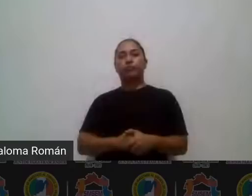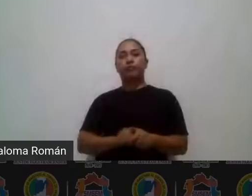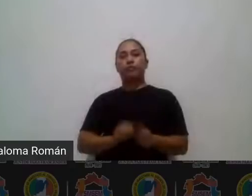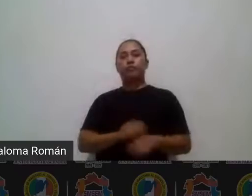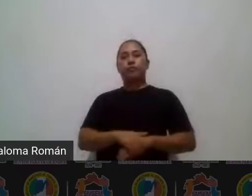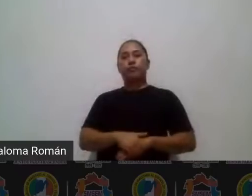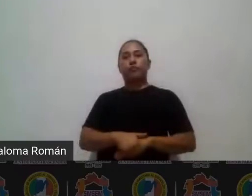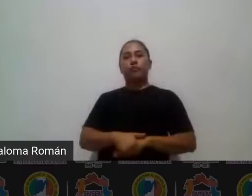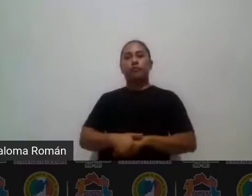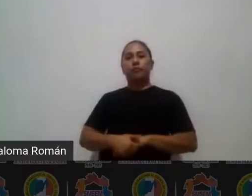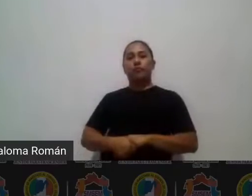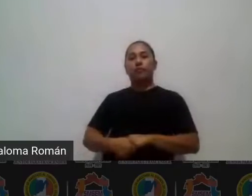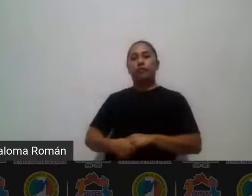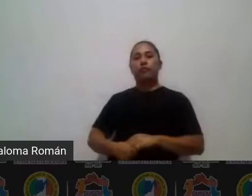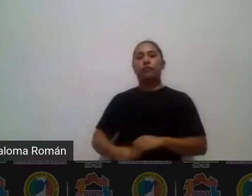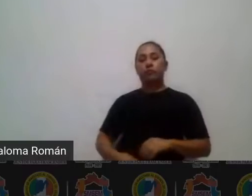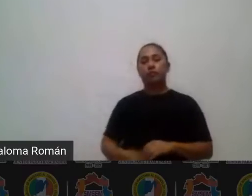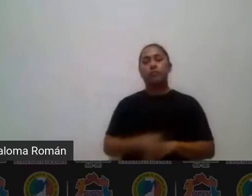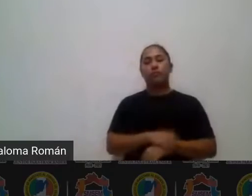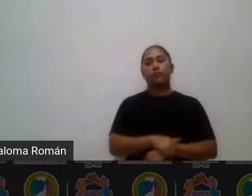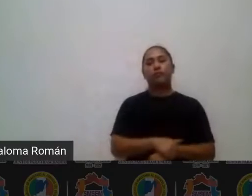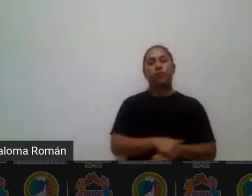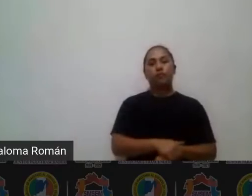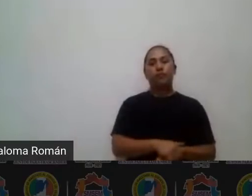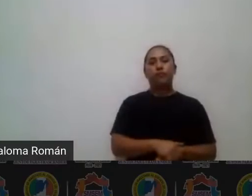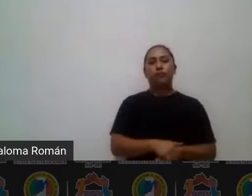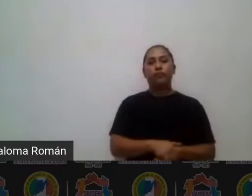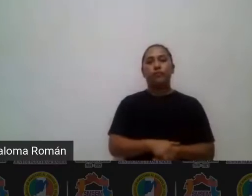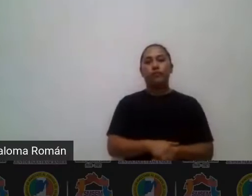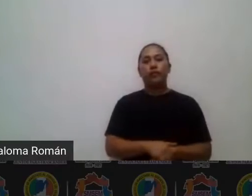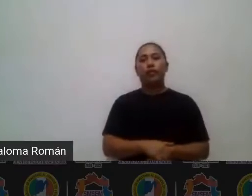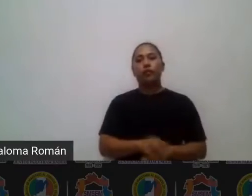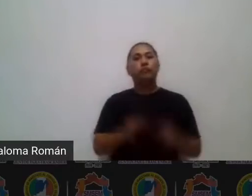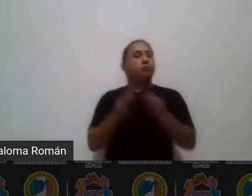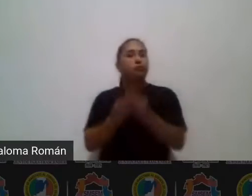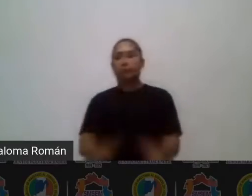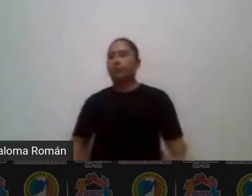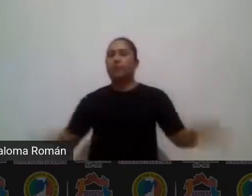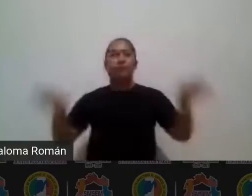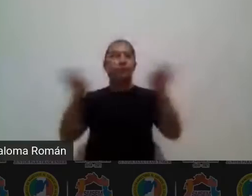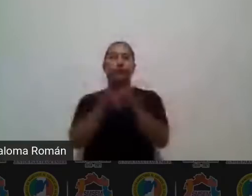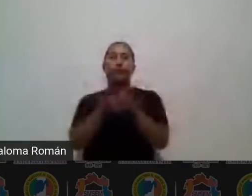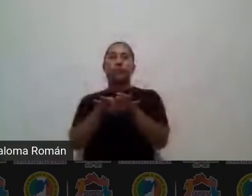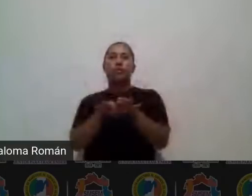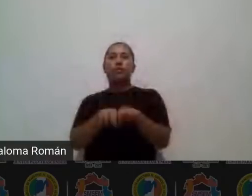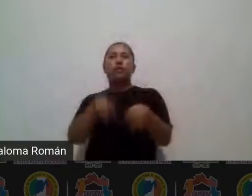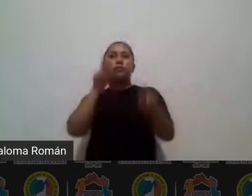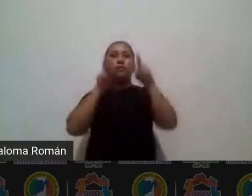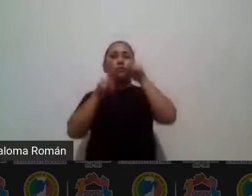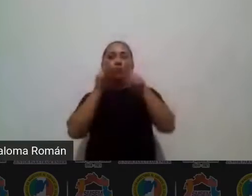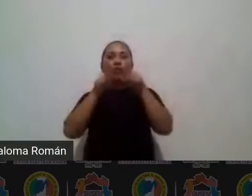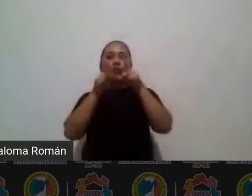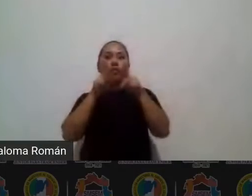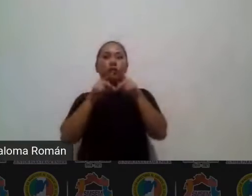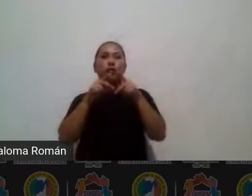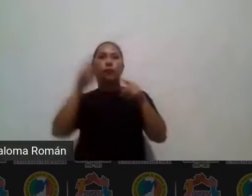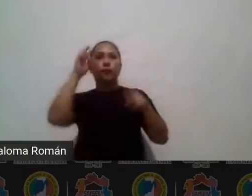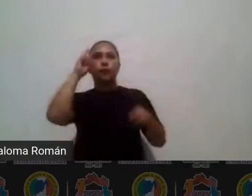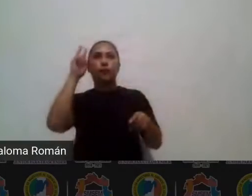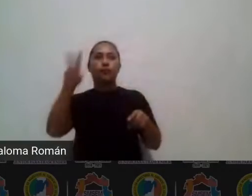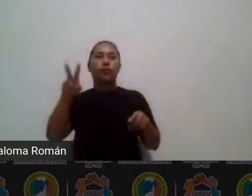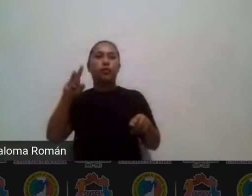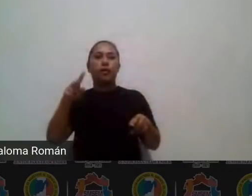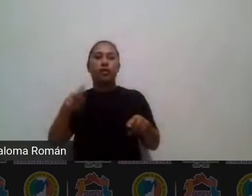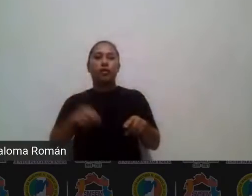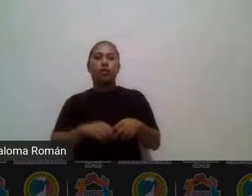son muy situacionales estos comentarios estas aportaciones que que nosotros encontramos por allá la verdad la